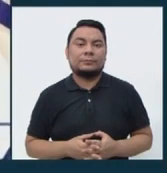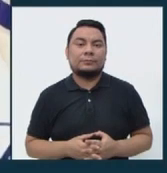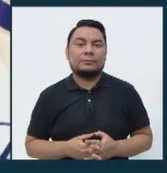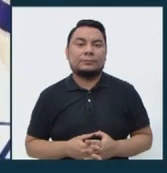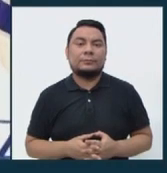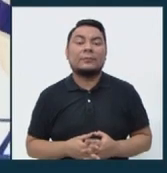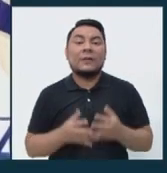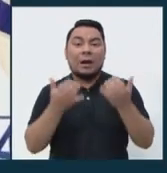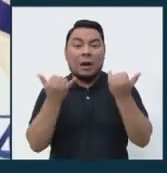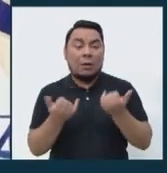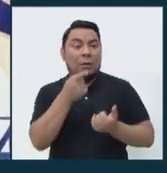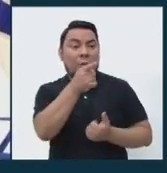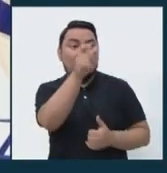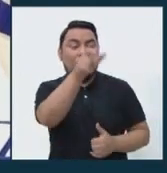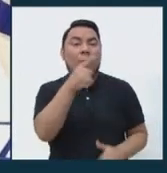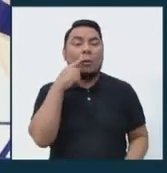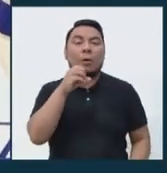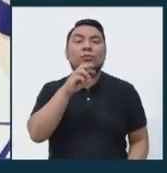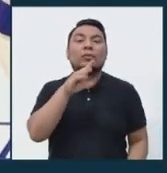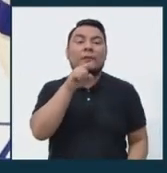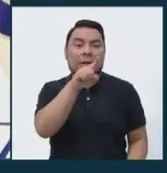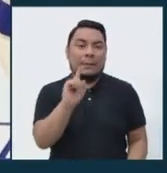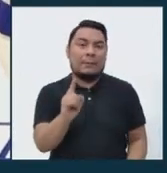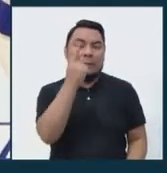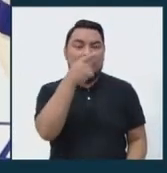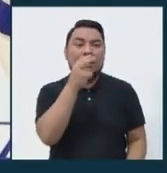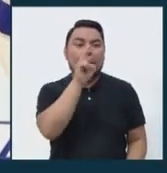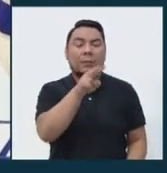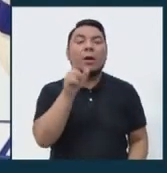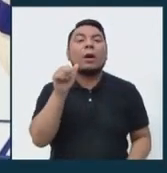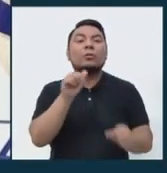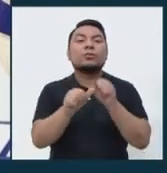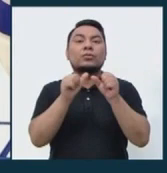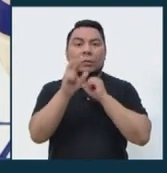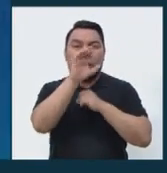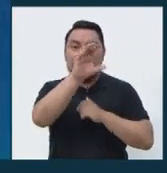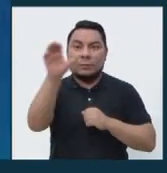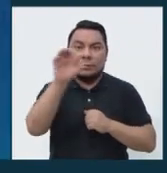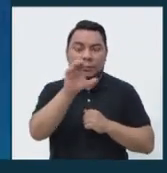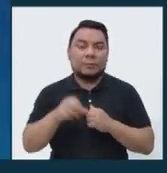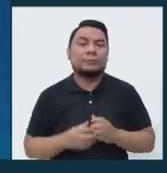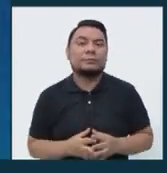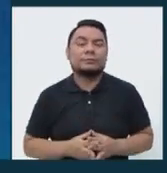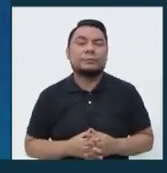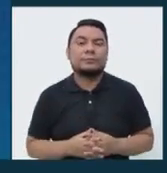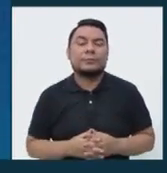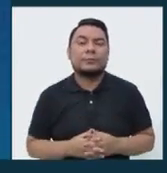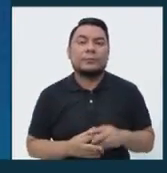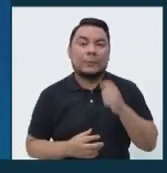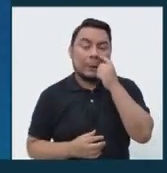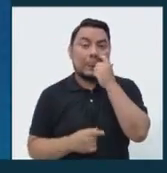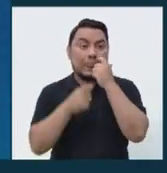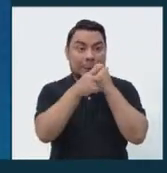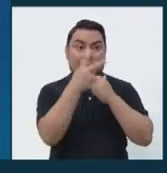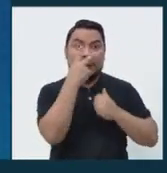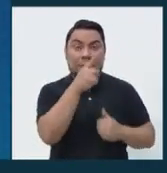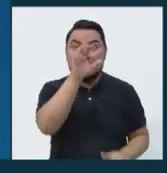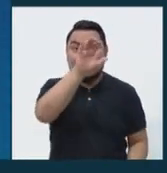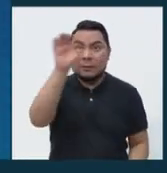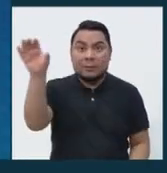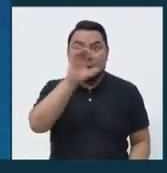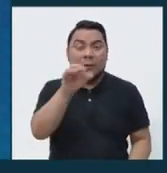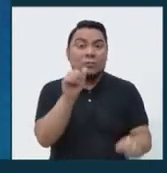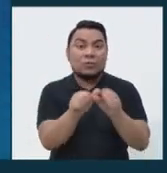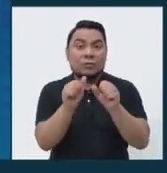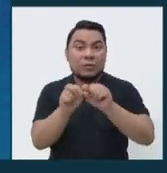turno del candidato Osvaldo Martín Moreno Rivera. Veamos el mosaico en pantalla. Como vemos la pantalla, este es